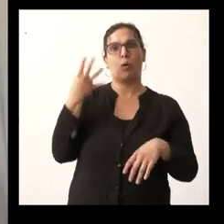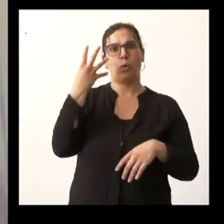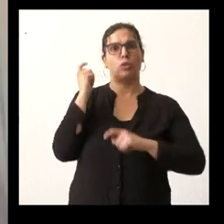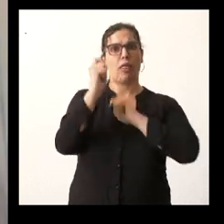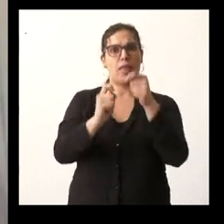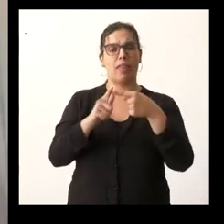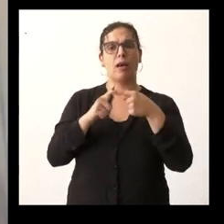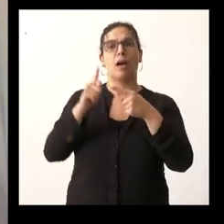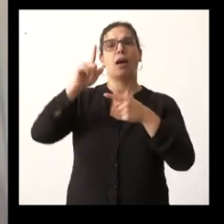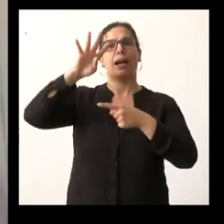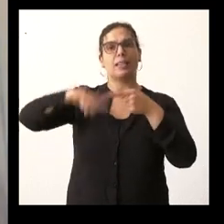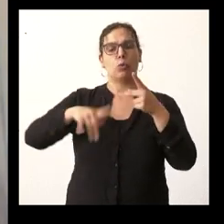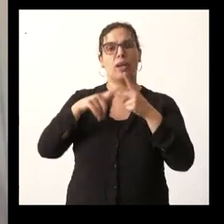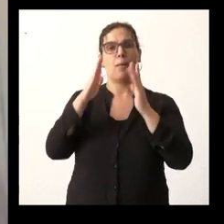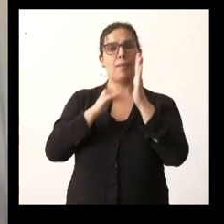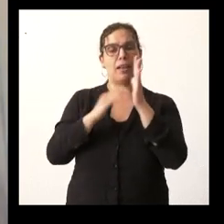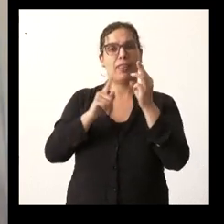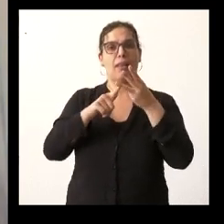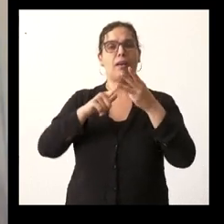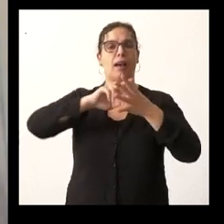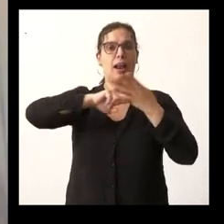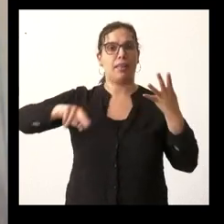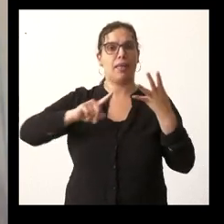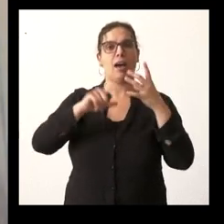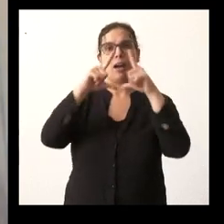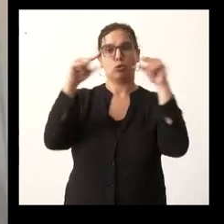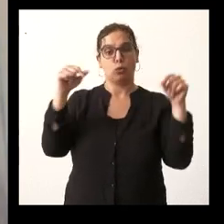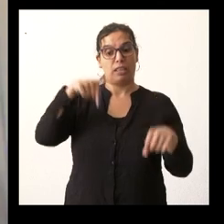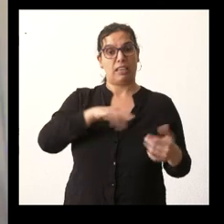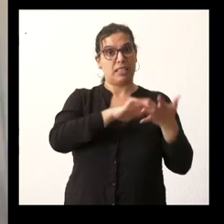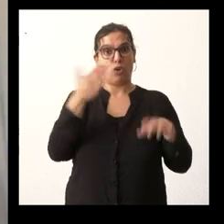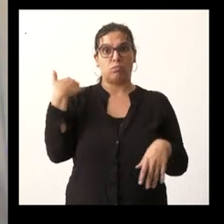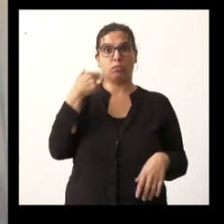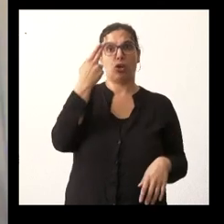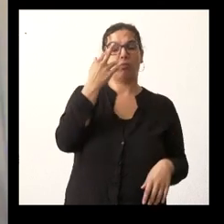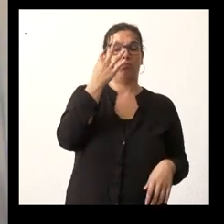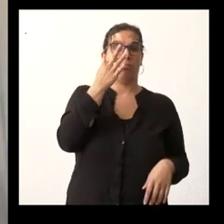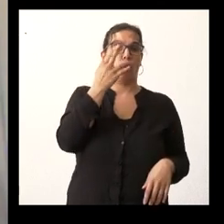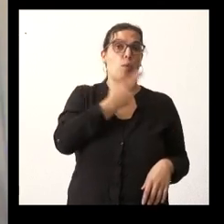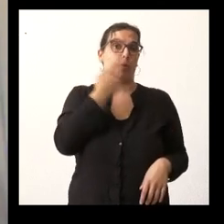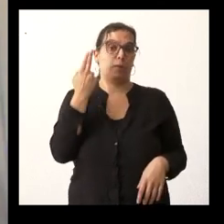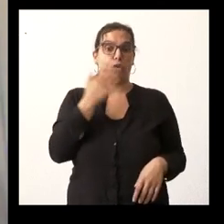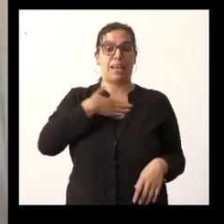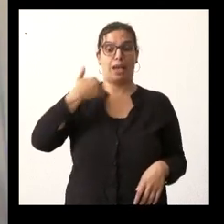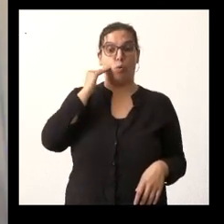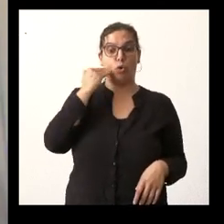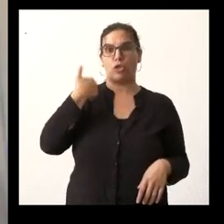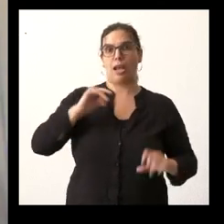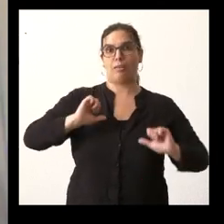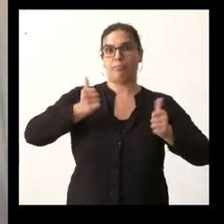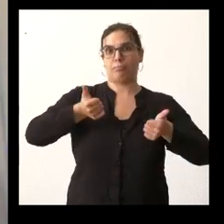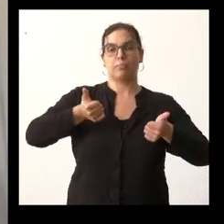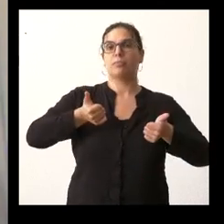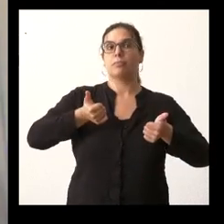Comunidad Valenciana Galicia y Asturias incluso Castilla y León se había comprometido a tenerlo en práctica este mes de julio estamos a día 7